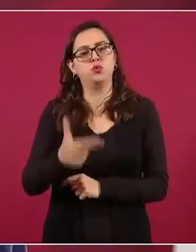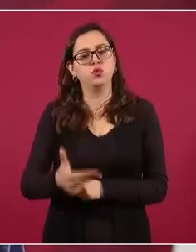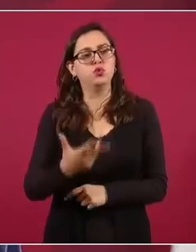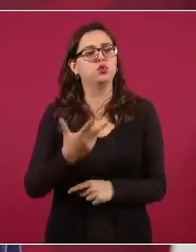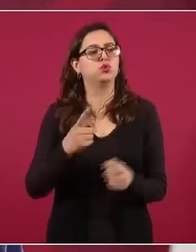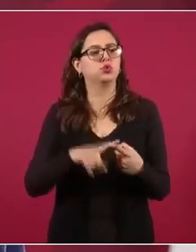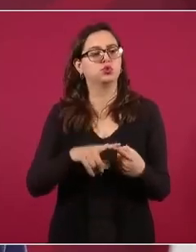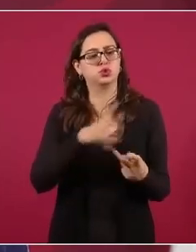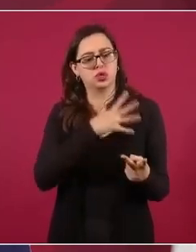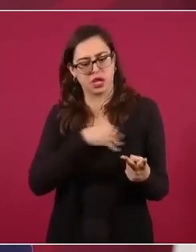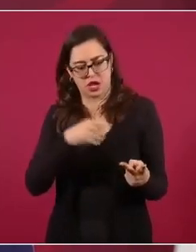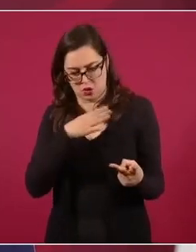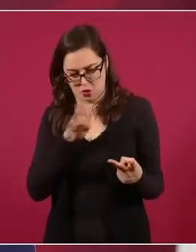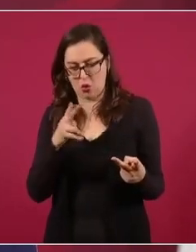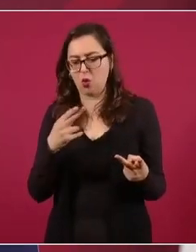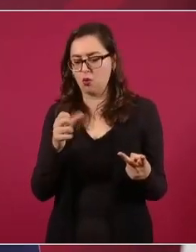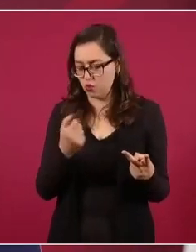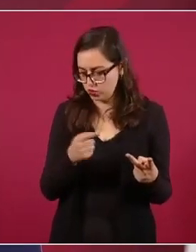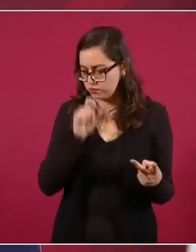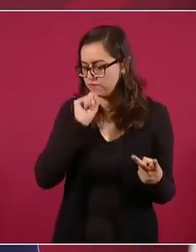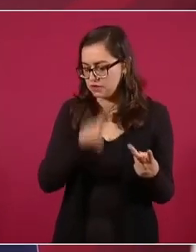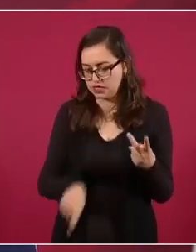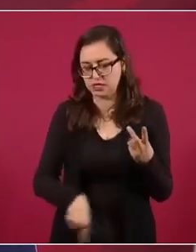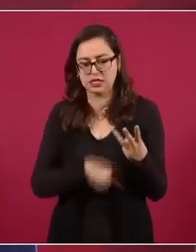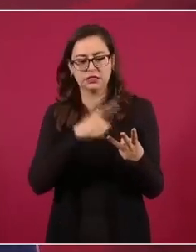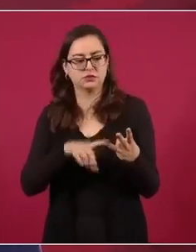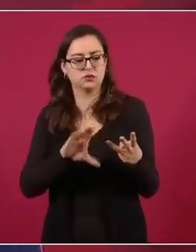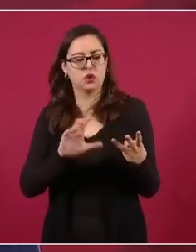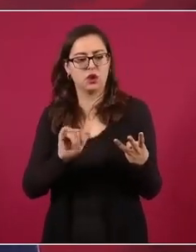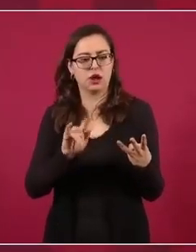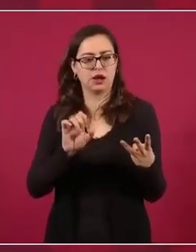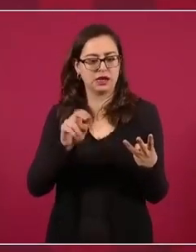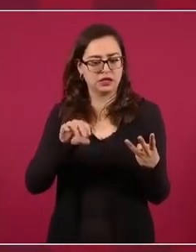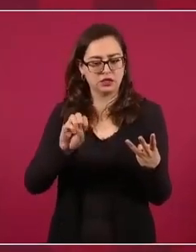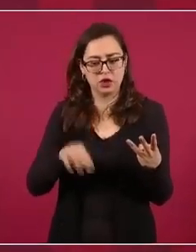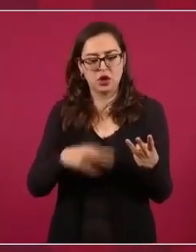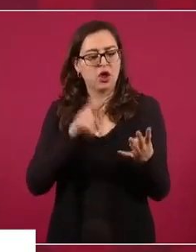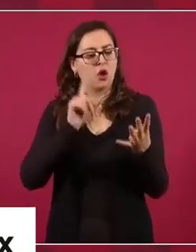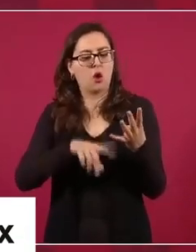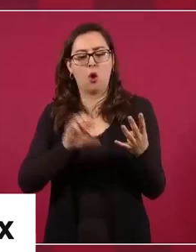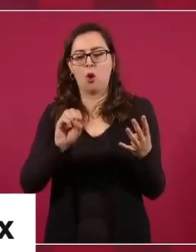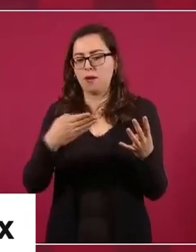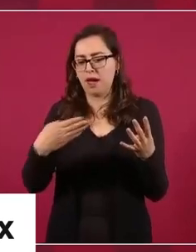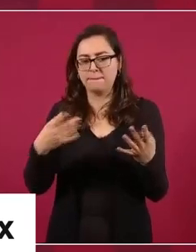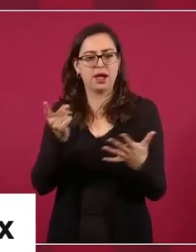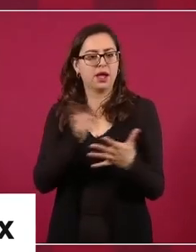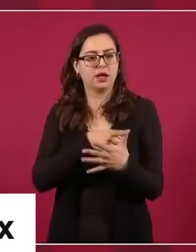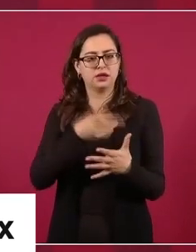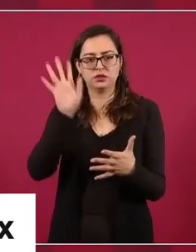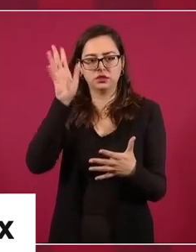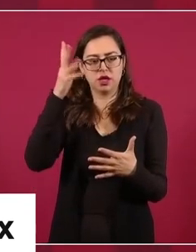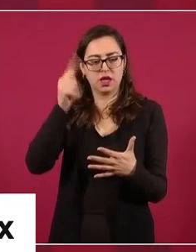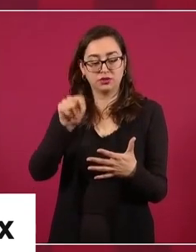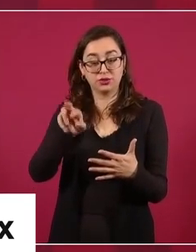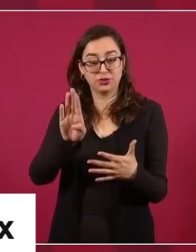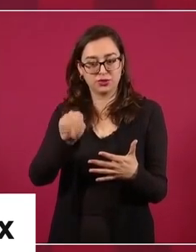el señor Clinton, Obama, todos, el presidente Trump,